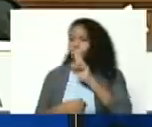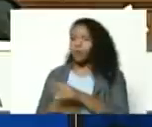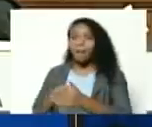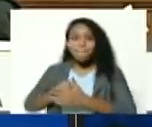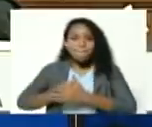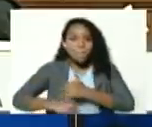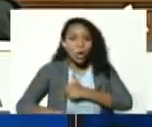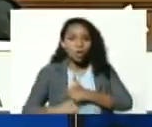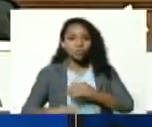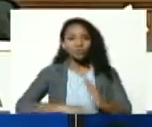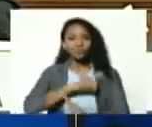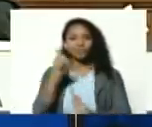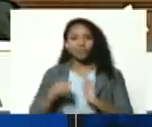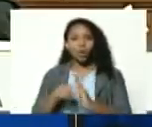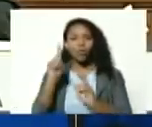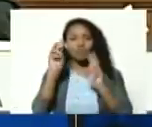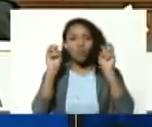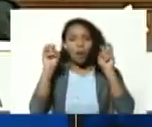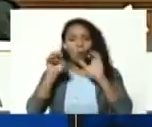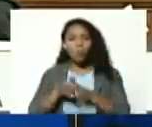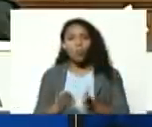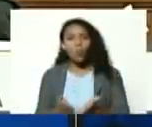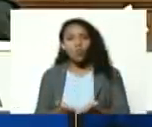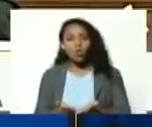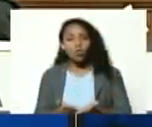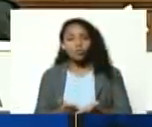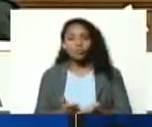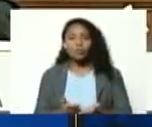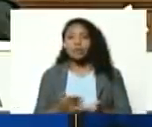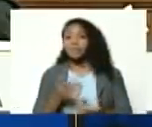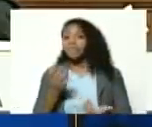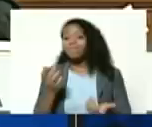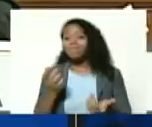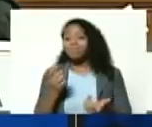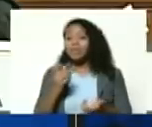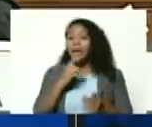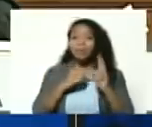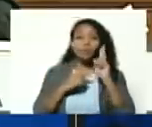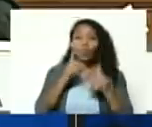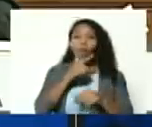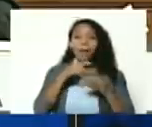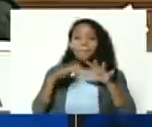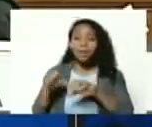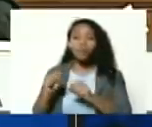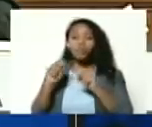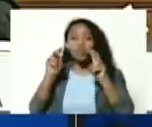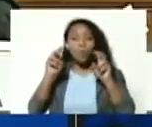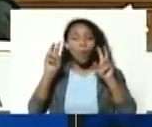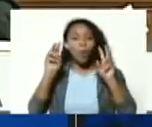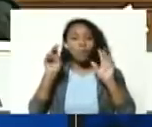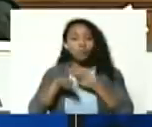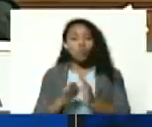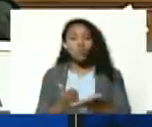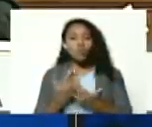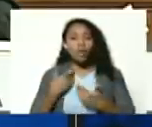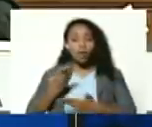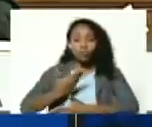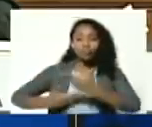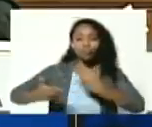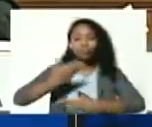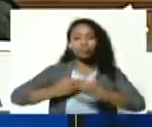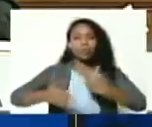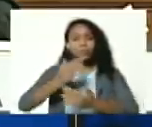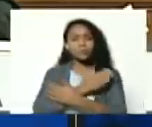definitivo de un nuevo mundo sin imperios de un nuevo mundo de cooperación de